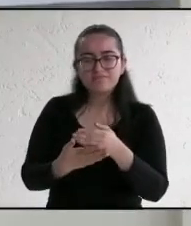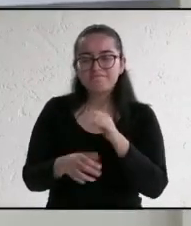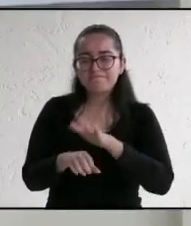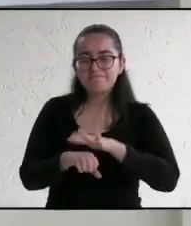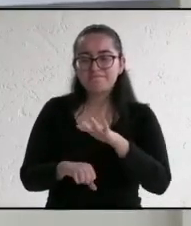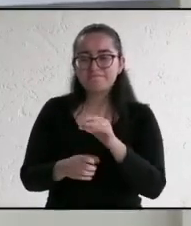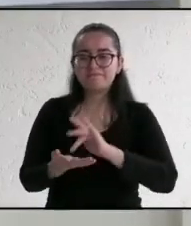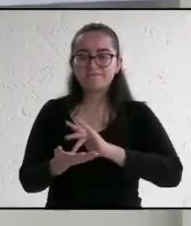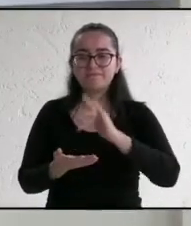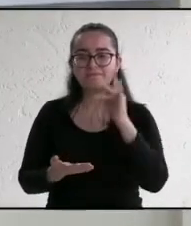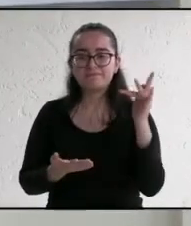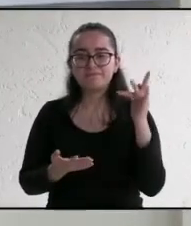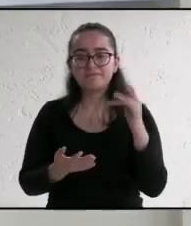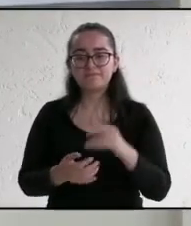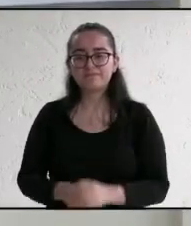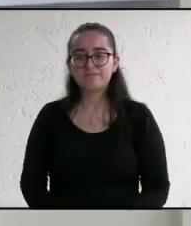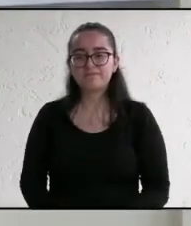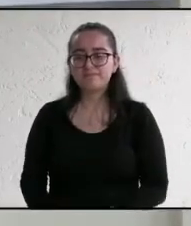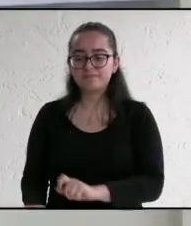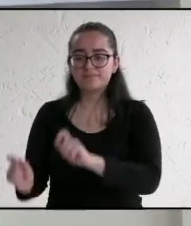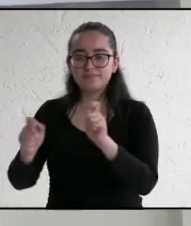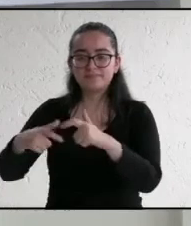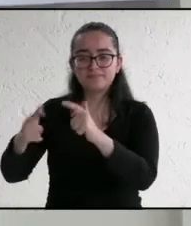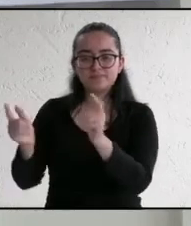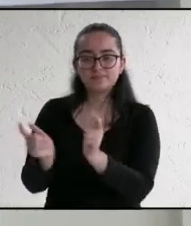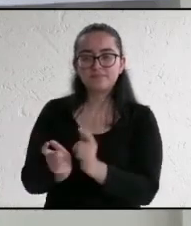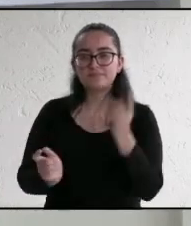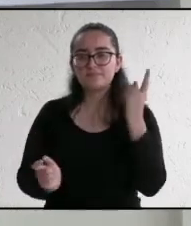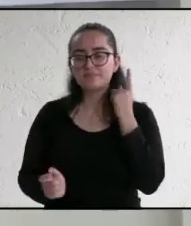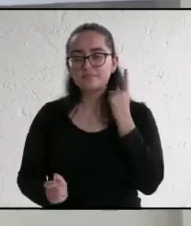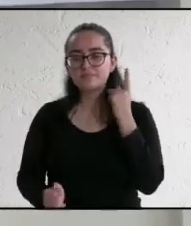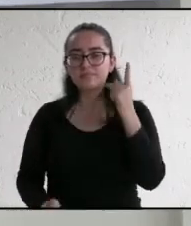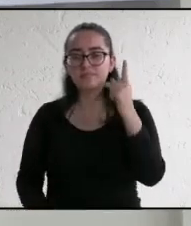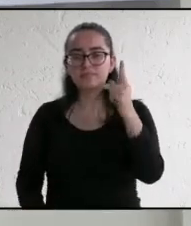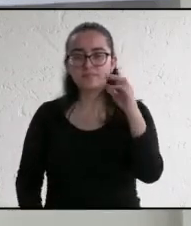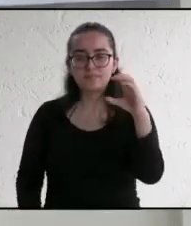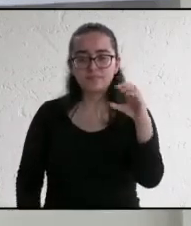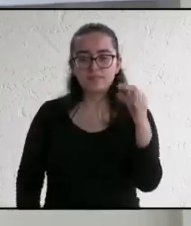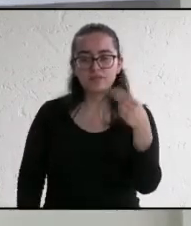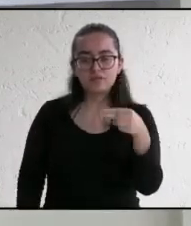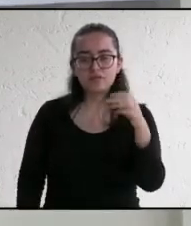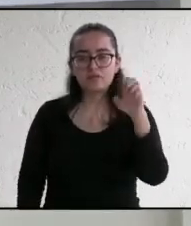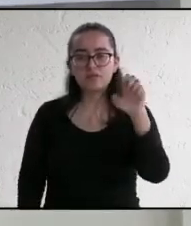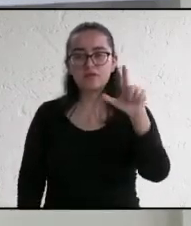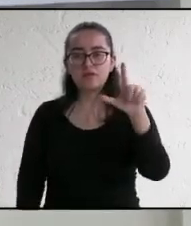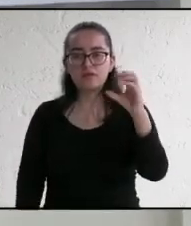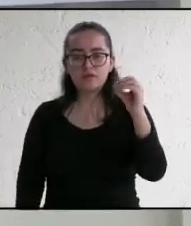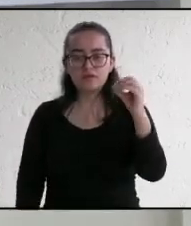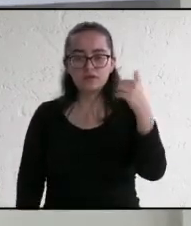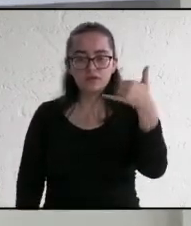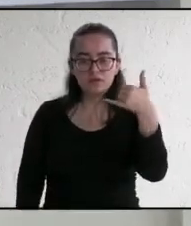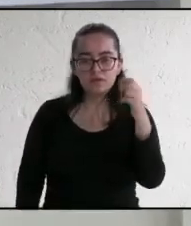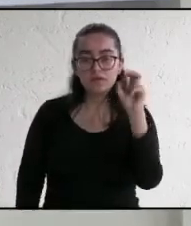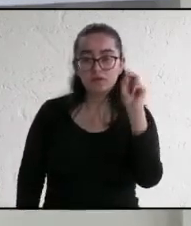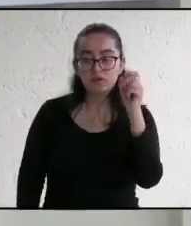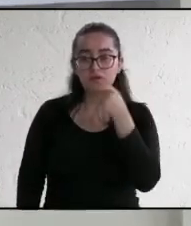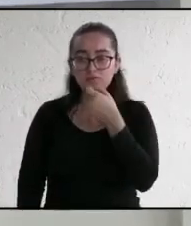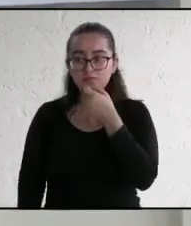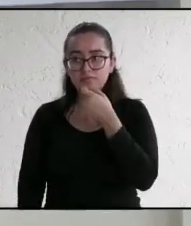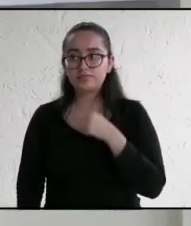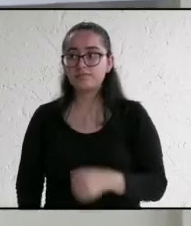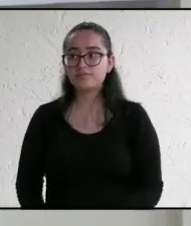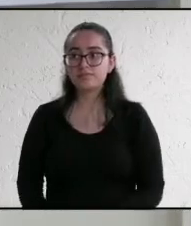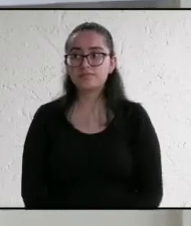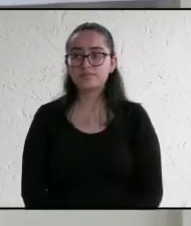Gracias. Continuamos con el candidato cardenista Eloy Sampieri y tiene 30 segundos de participación.